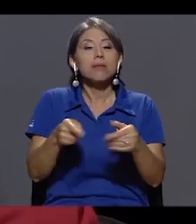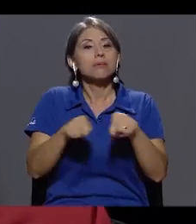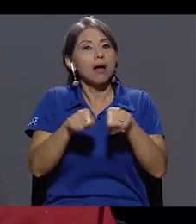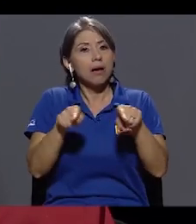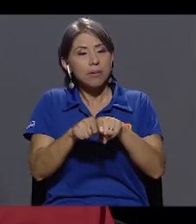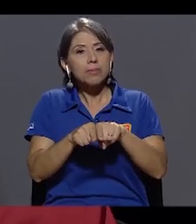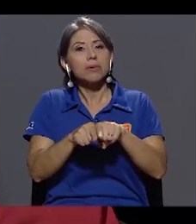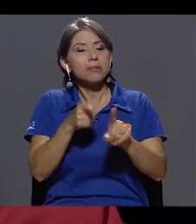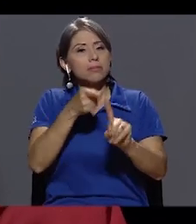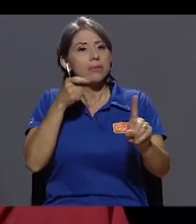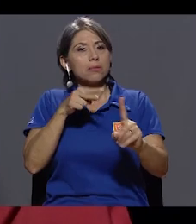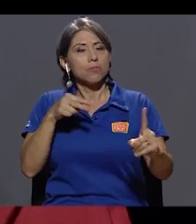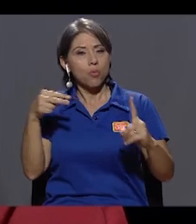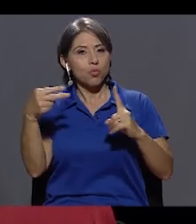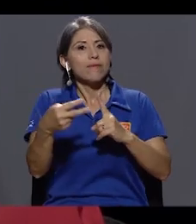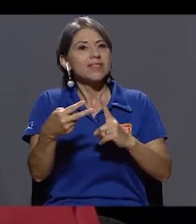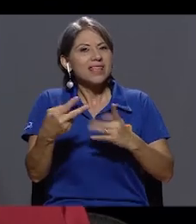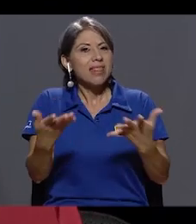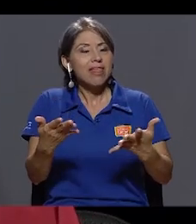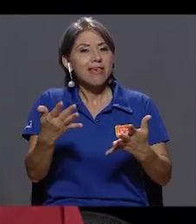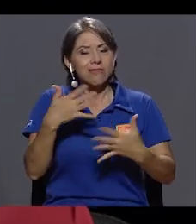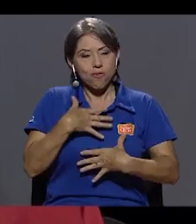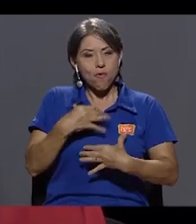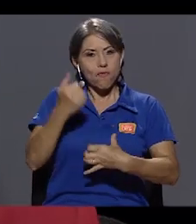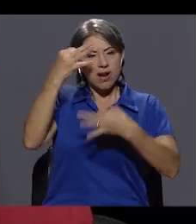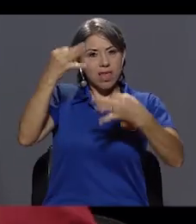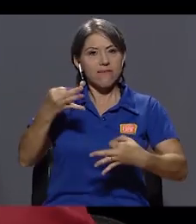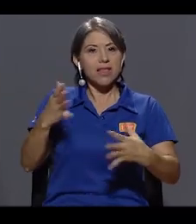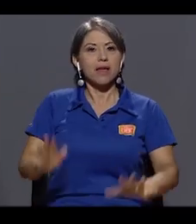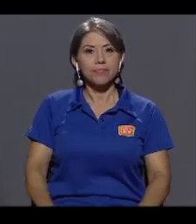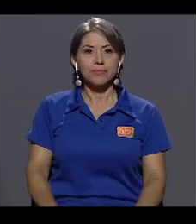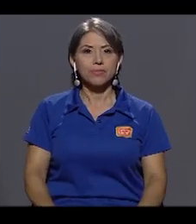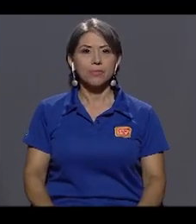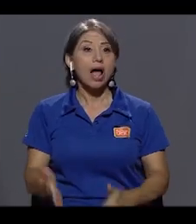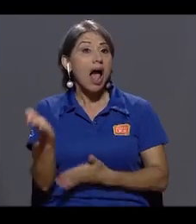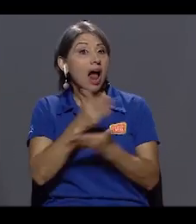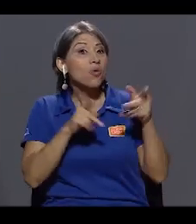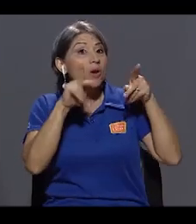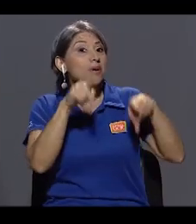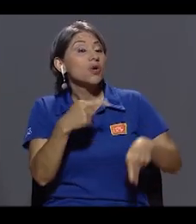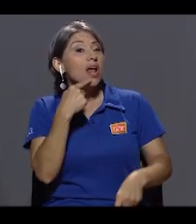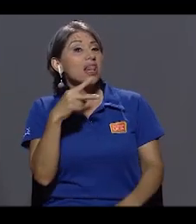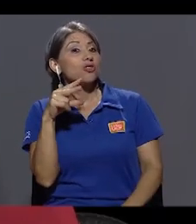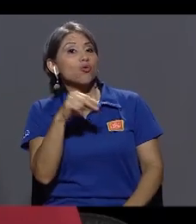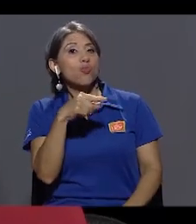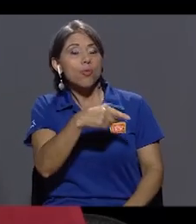sino también desde el punto de vista de credibilidad. ¿Hay alguien que se le haya negado?